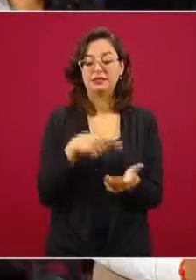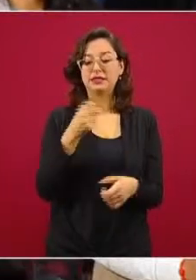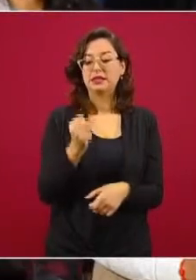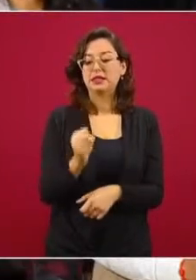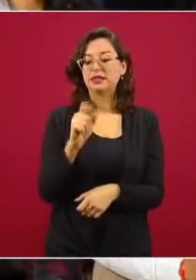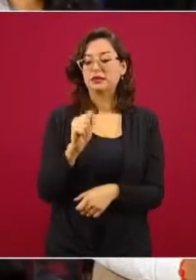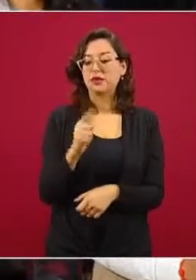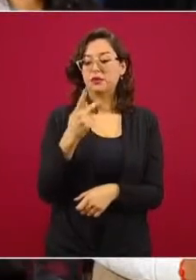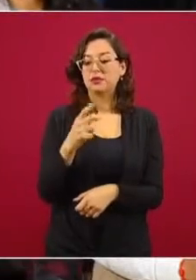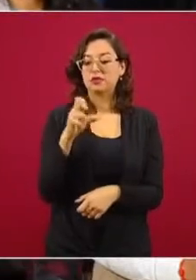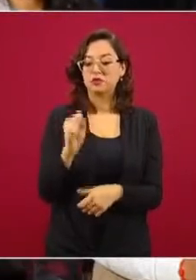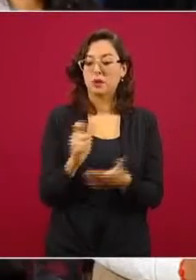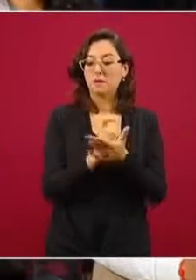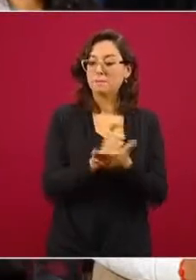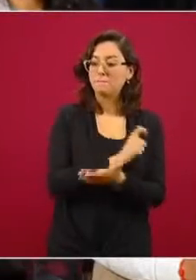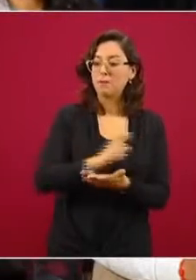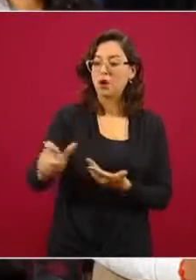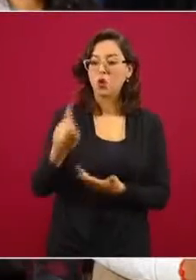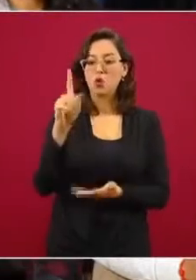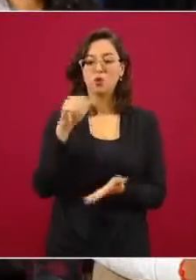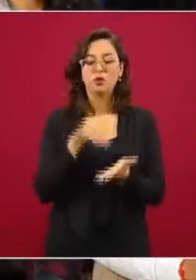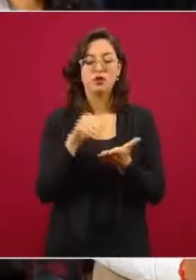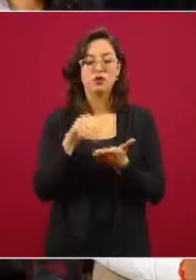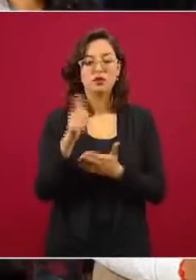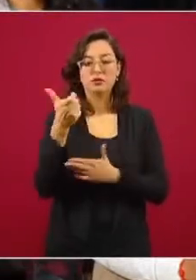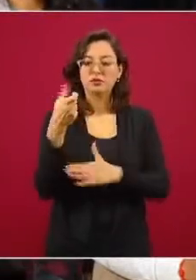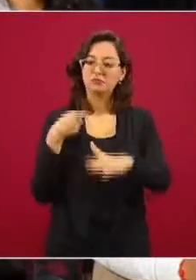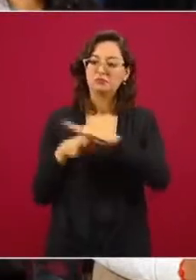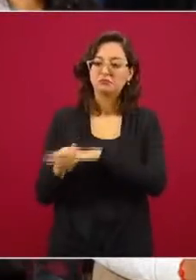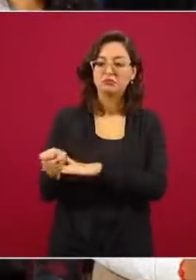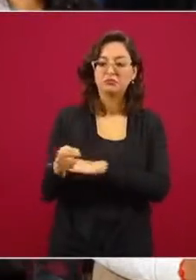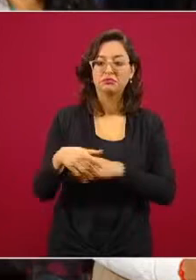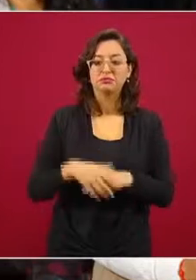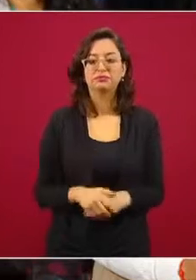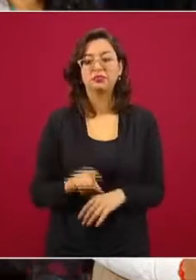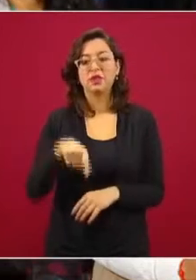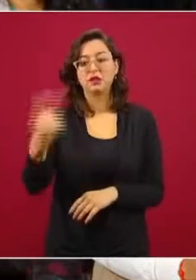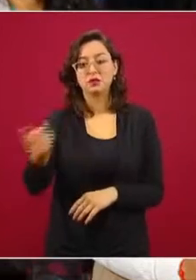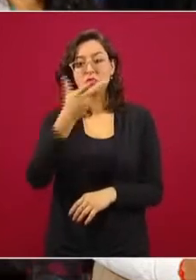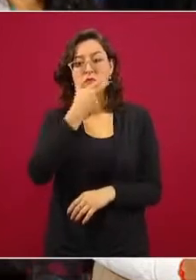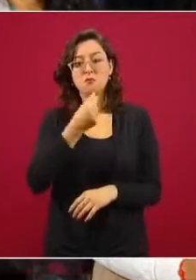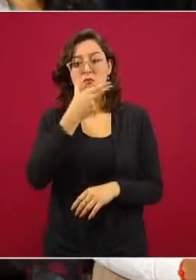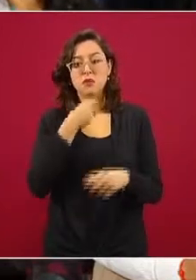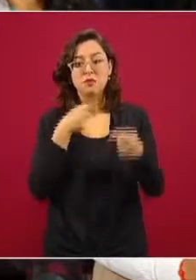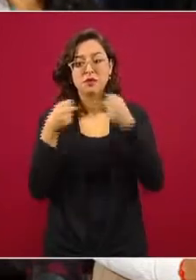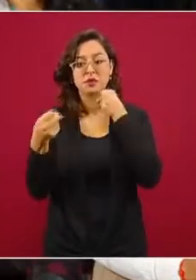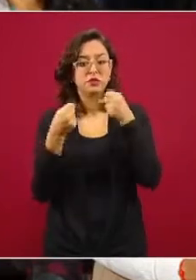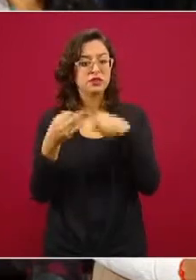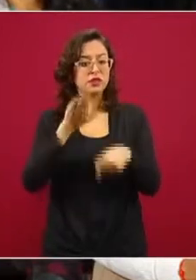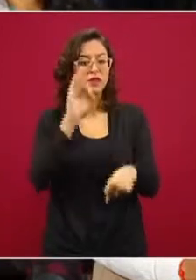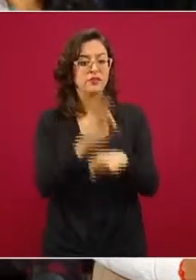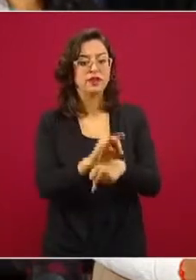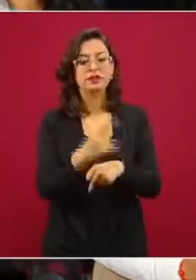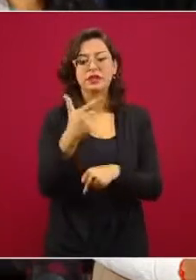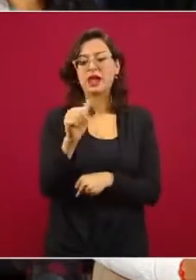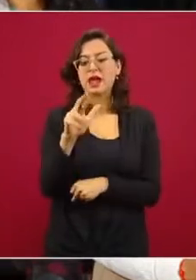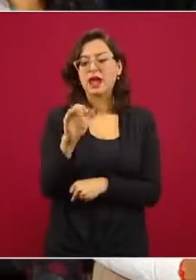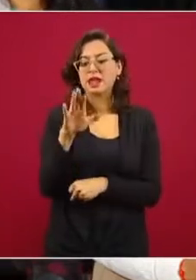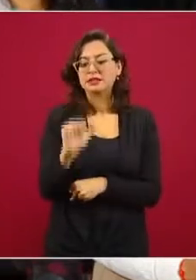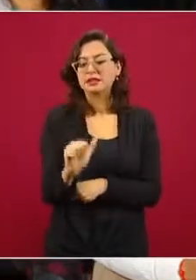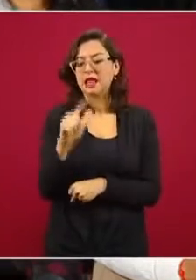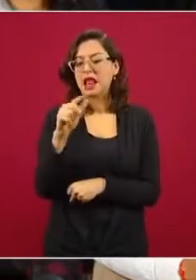Social. Este periodista, este defensor de García Luna, escribió el 15 de noviembre del